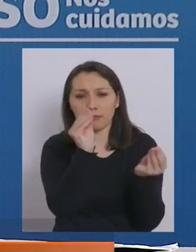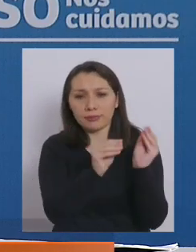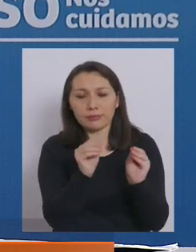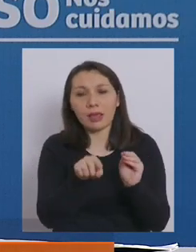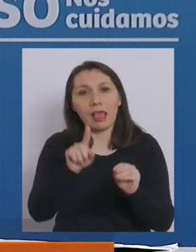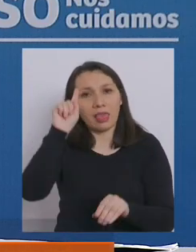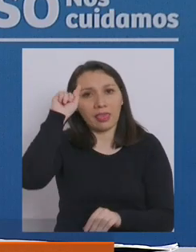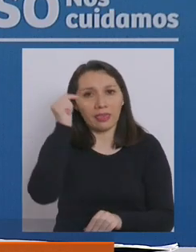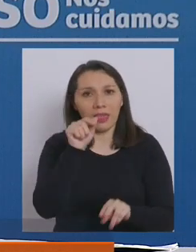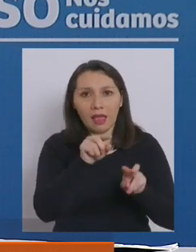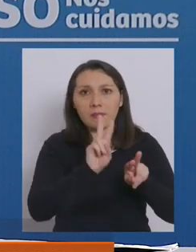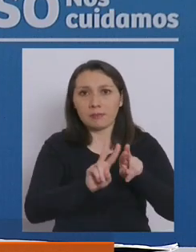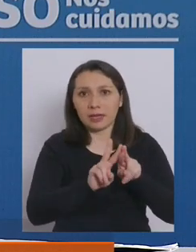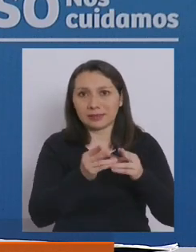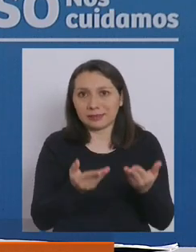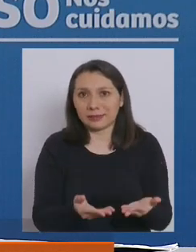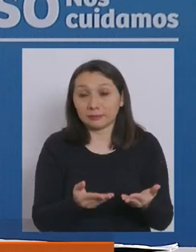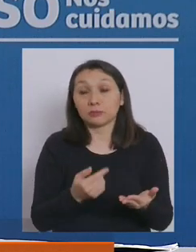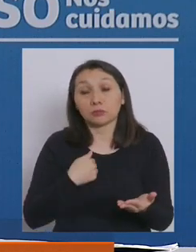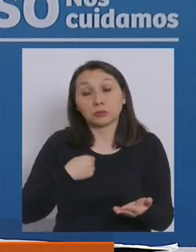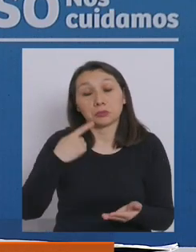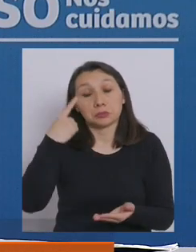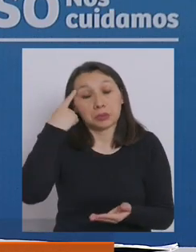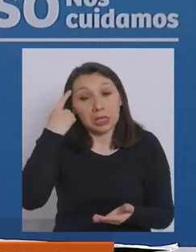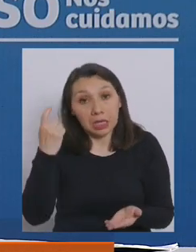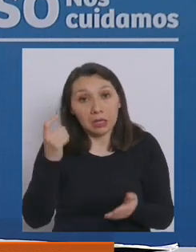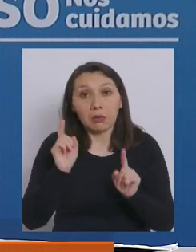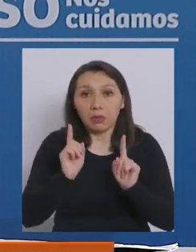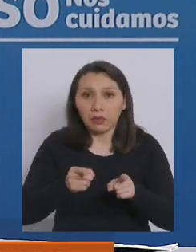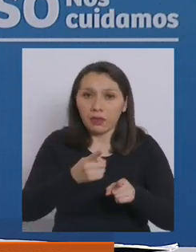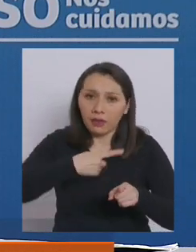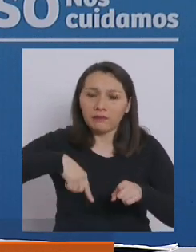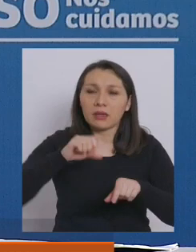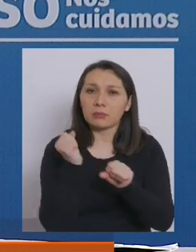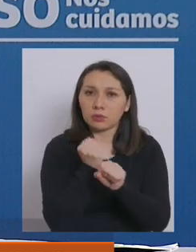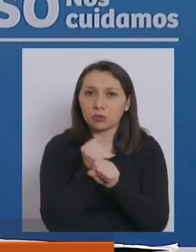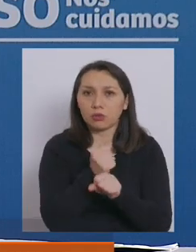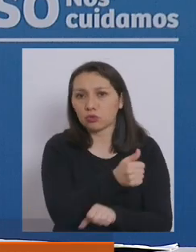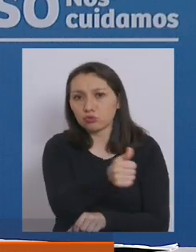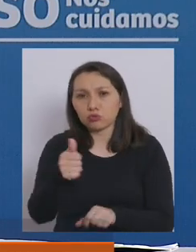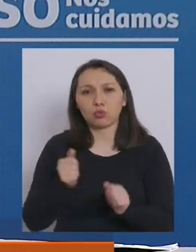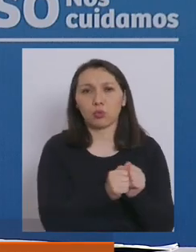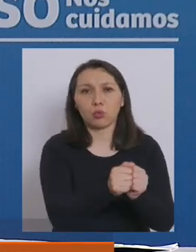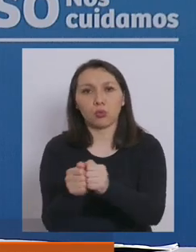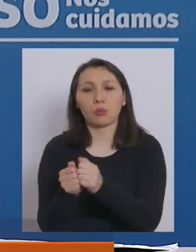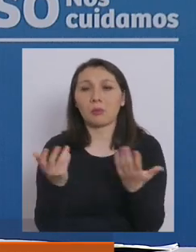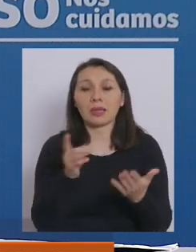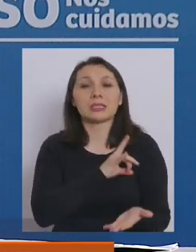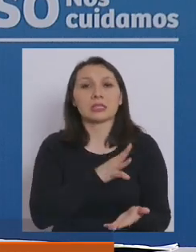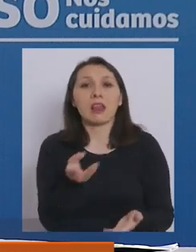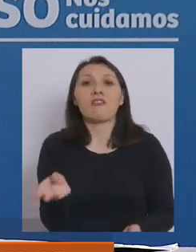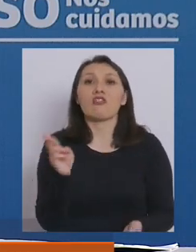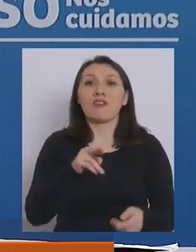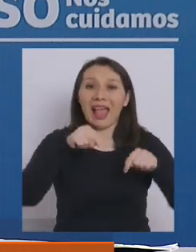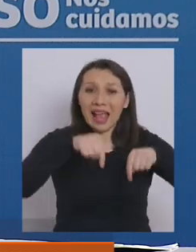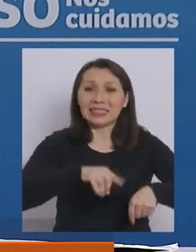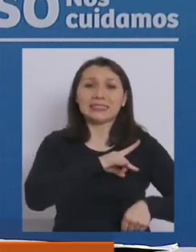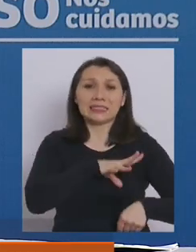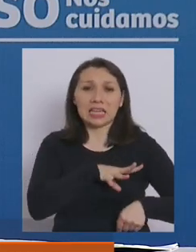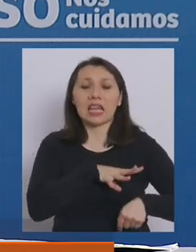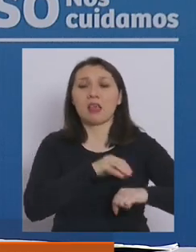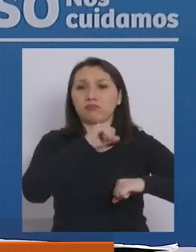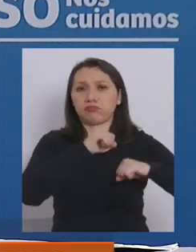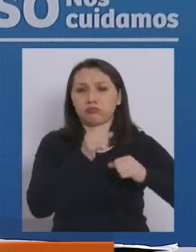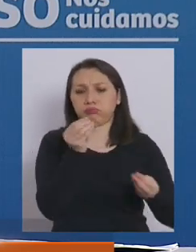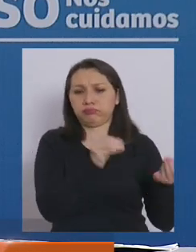a esta iniciativa. Por lo tanto, creo que debemos trabajar todos en conjunto para que Chile vuelva a ser un